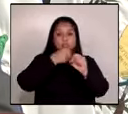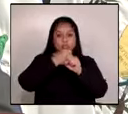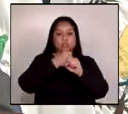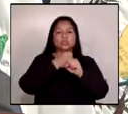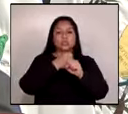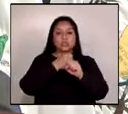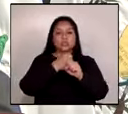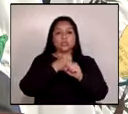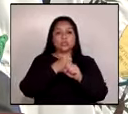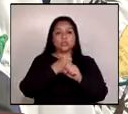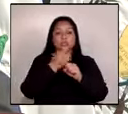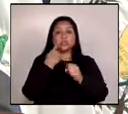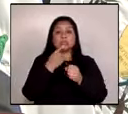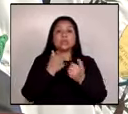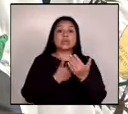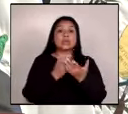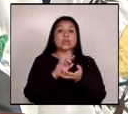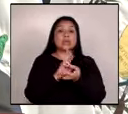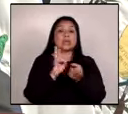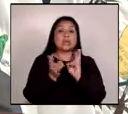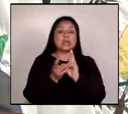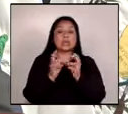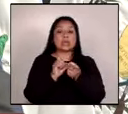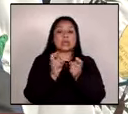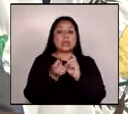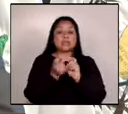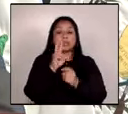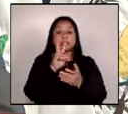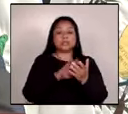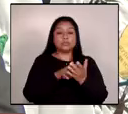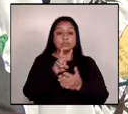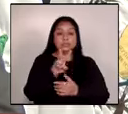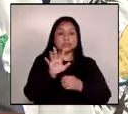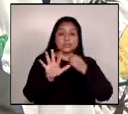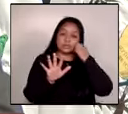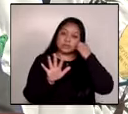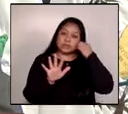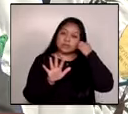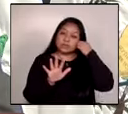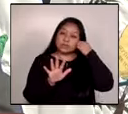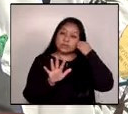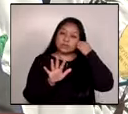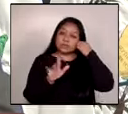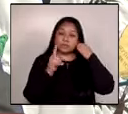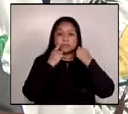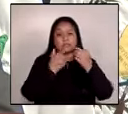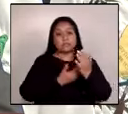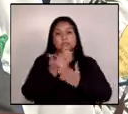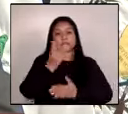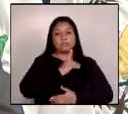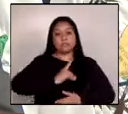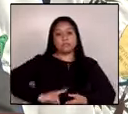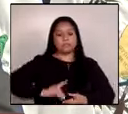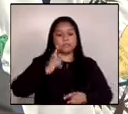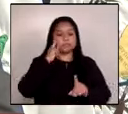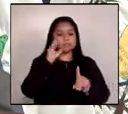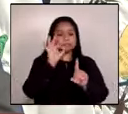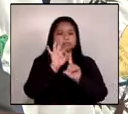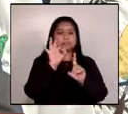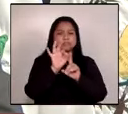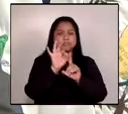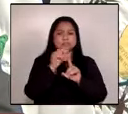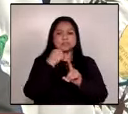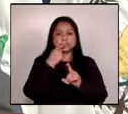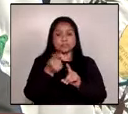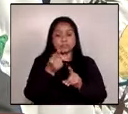a renovarse en 2025 por nuevos delegados con el propósito de